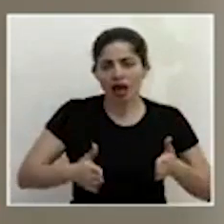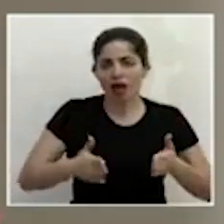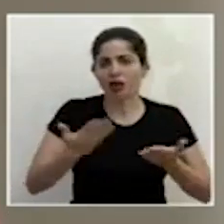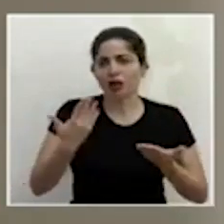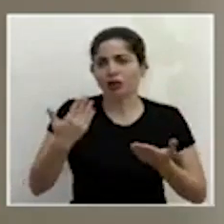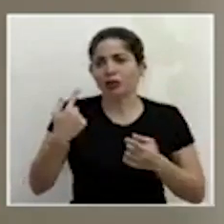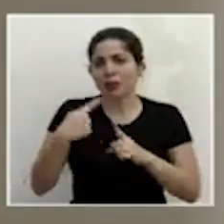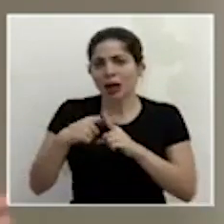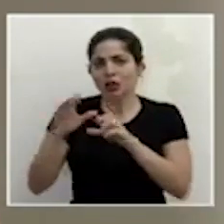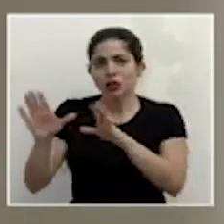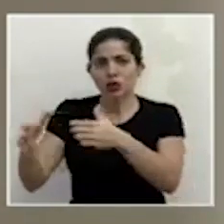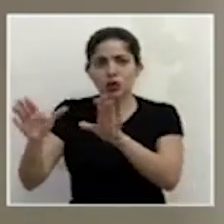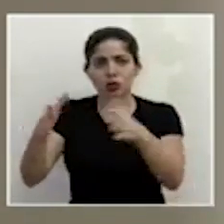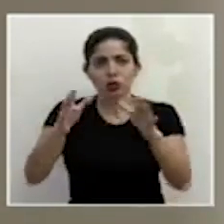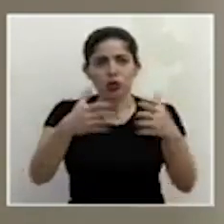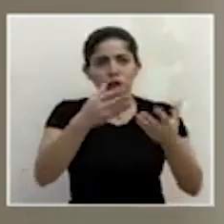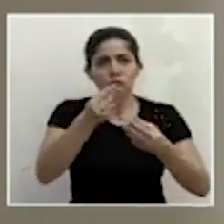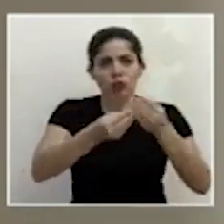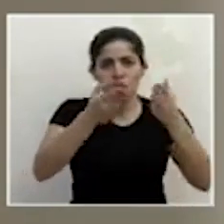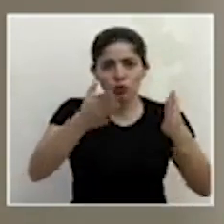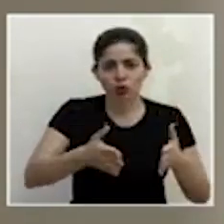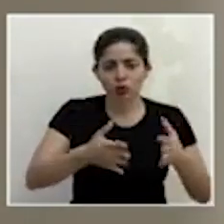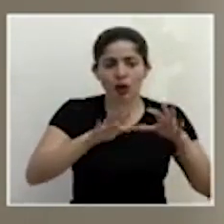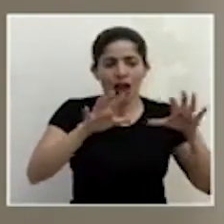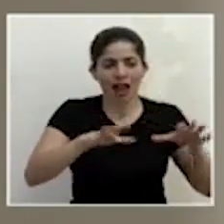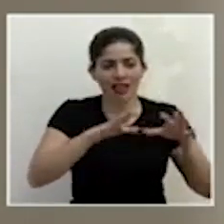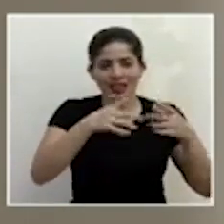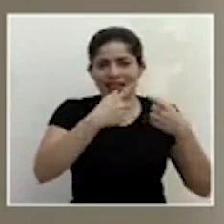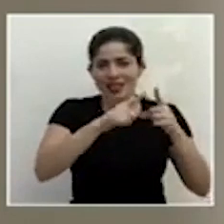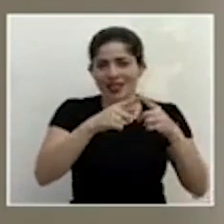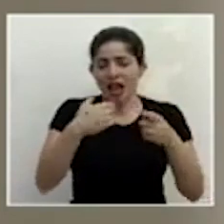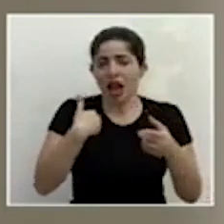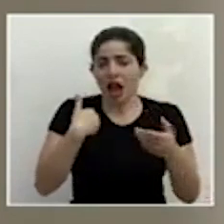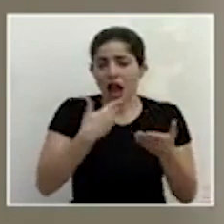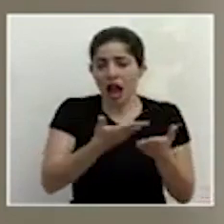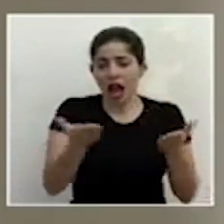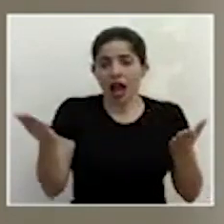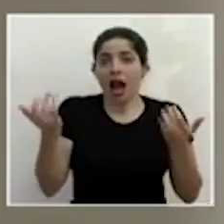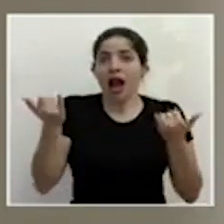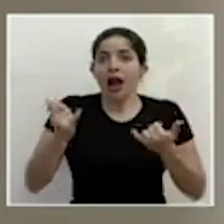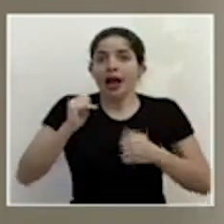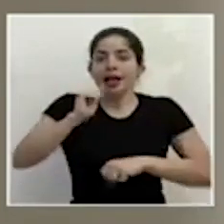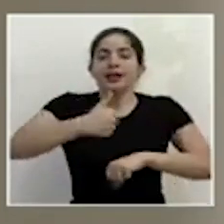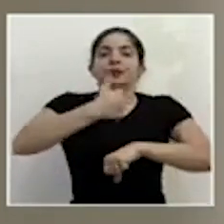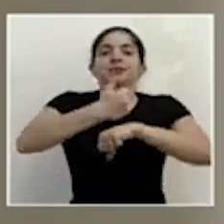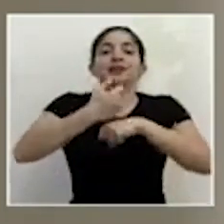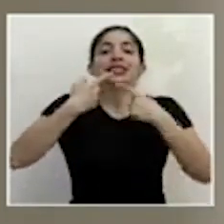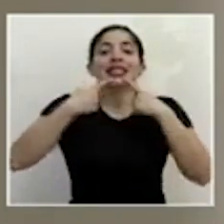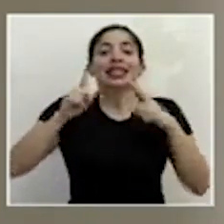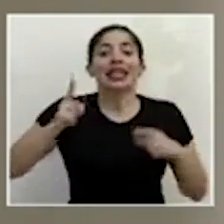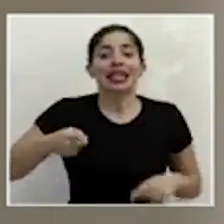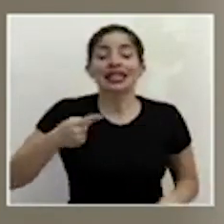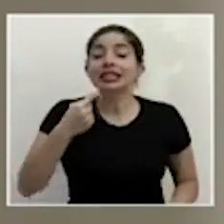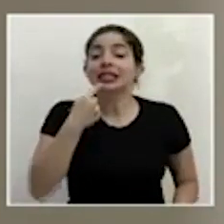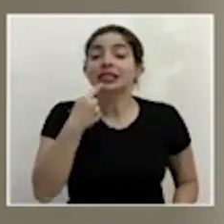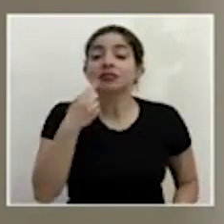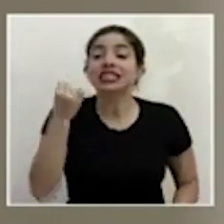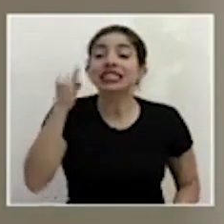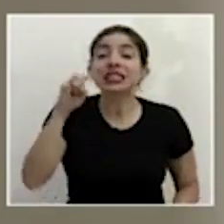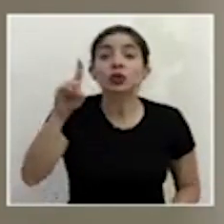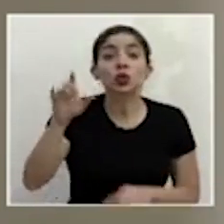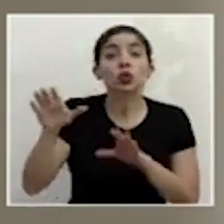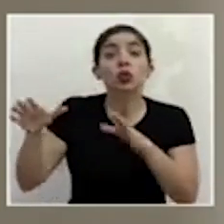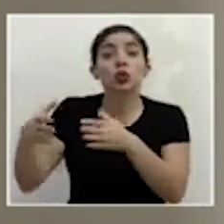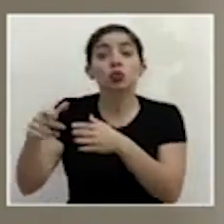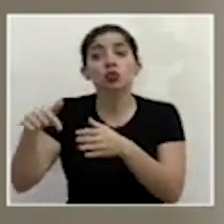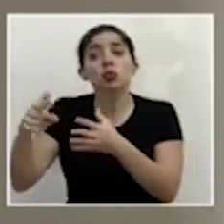sectores productivos y distintas actividades del país se estableció en la directriz que aquellos sectores que quieran